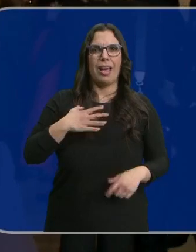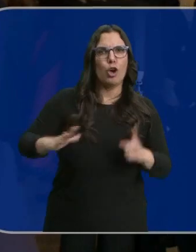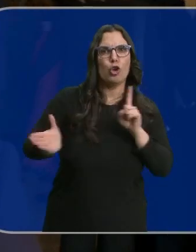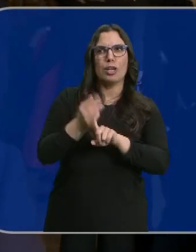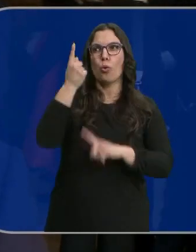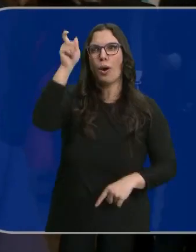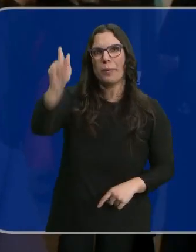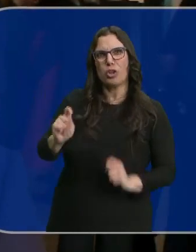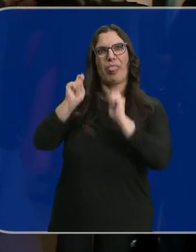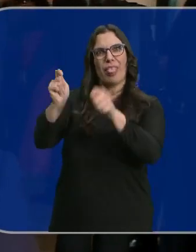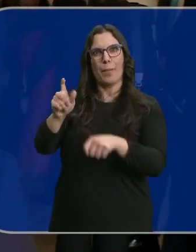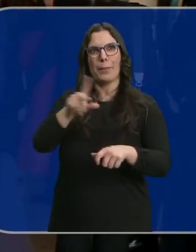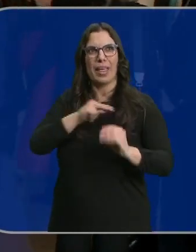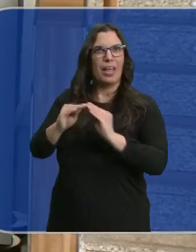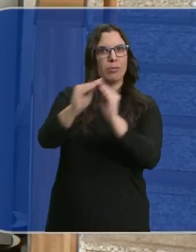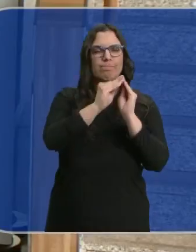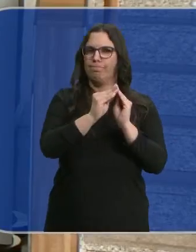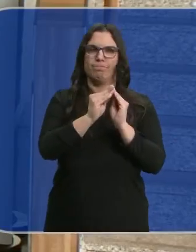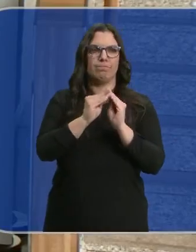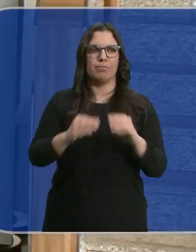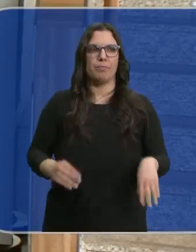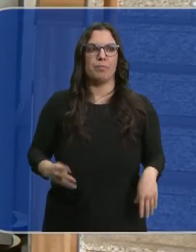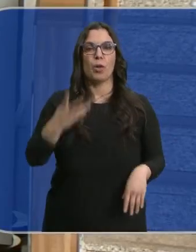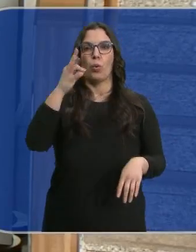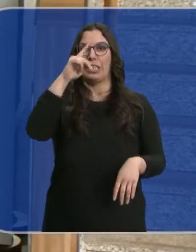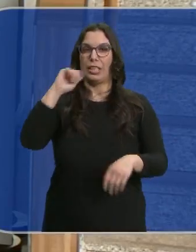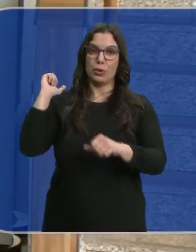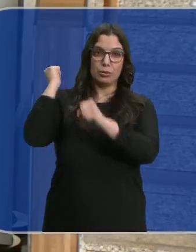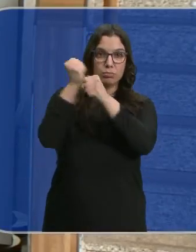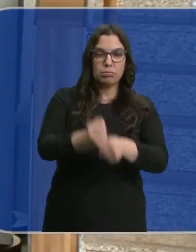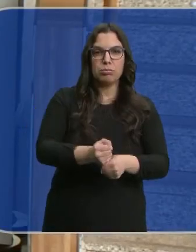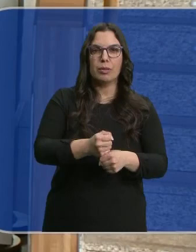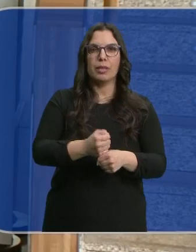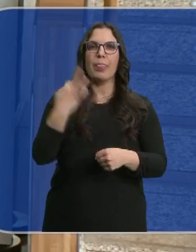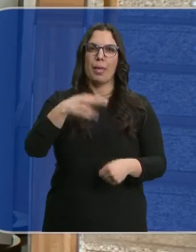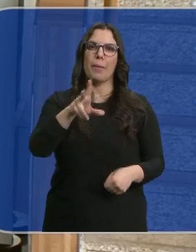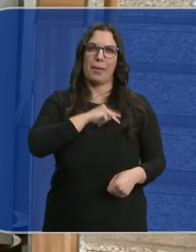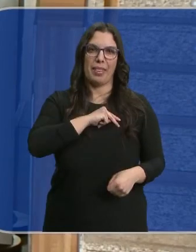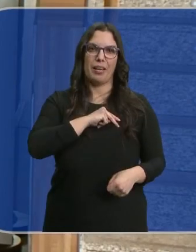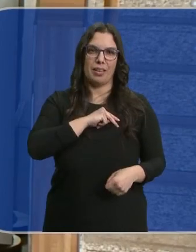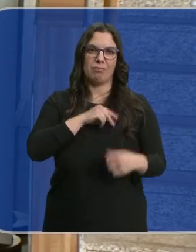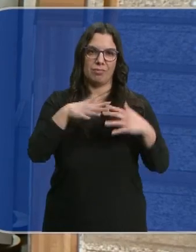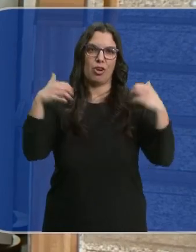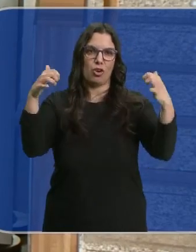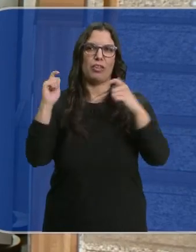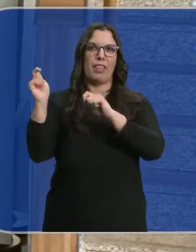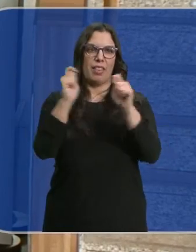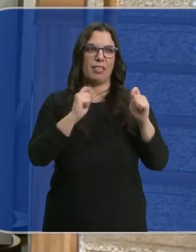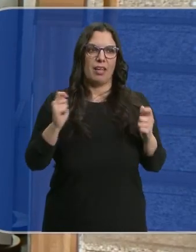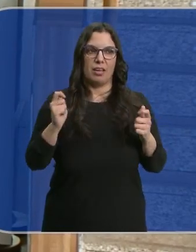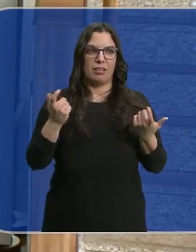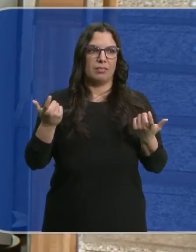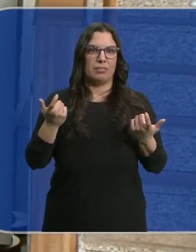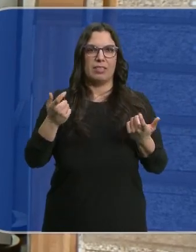sea merecedor de esa medalla. Creo que 40 años merecen una medalla de las Cortes de Castilla y León. Hay